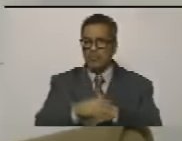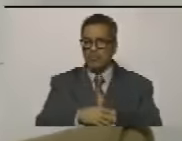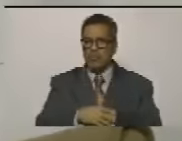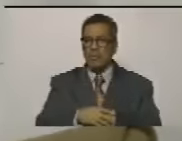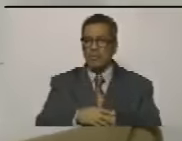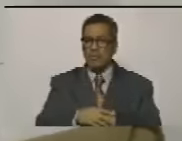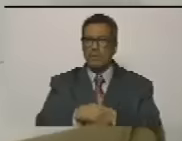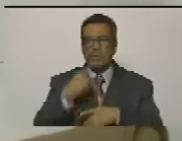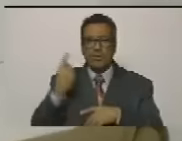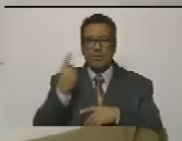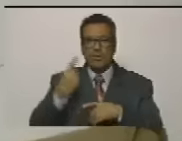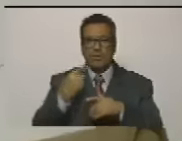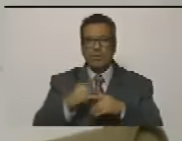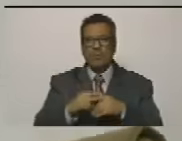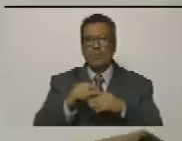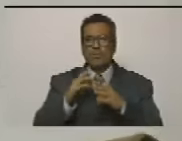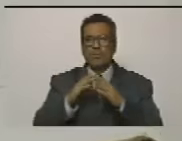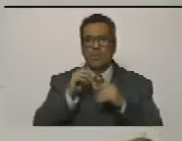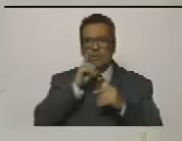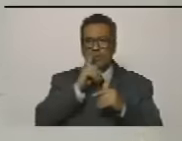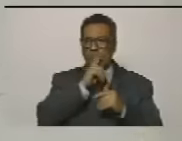no solo para los apellidos